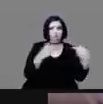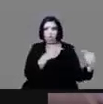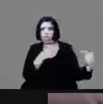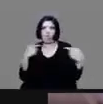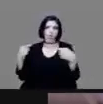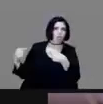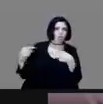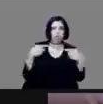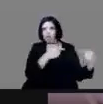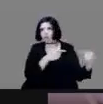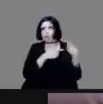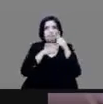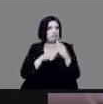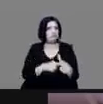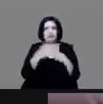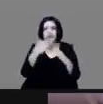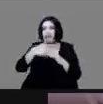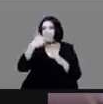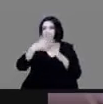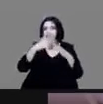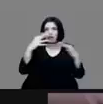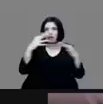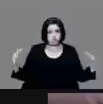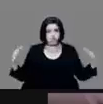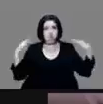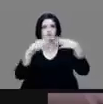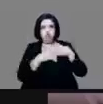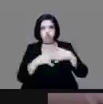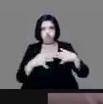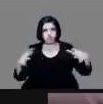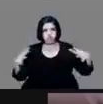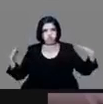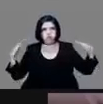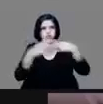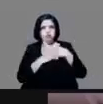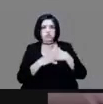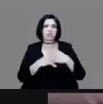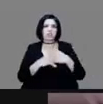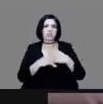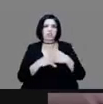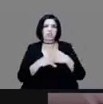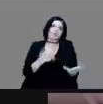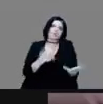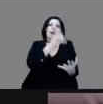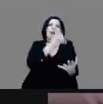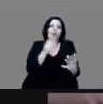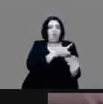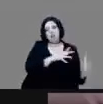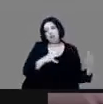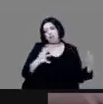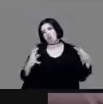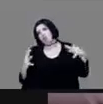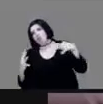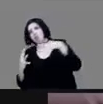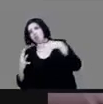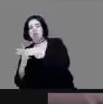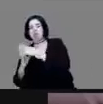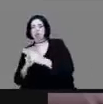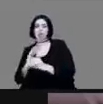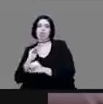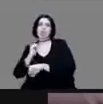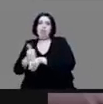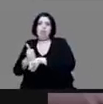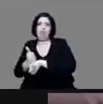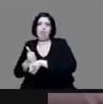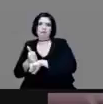viene la guerra entre ellos y finalmente es conquistado Tlatelolco. Sin embargo, como decía, Tlatelolco va a